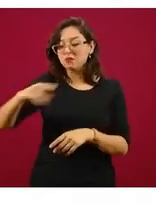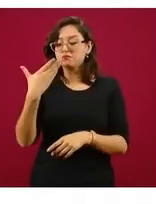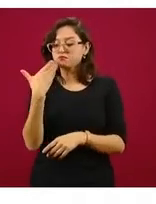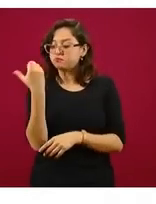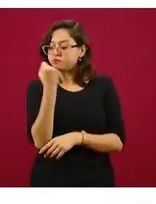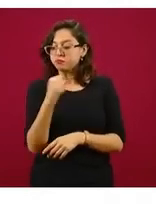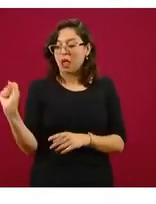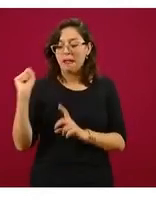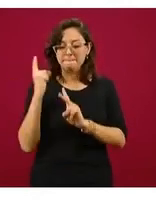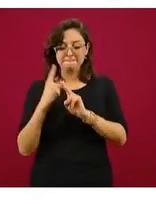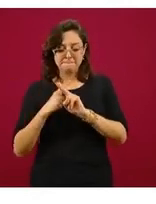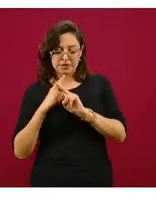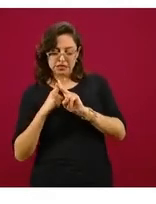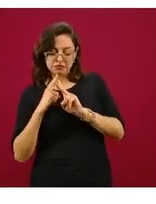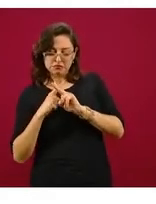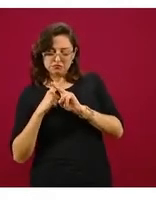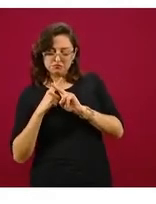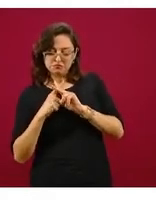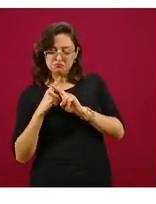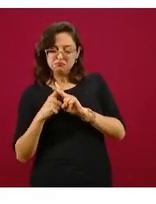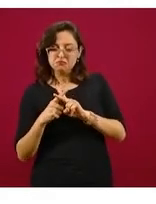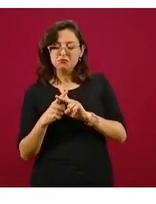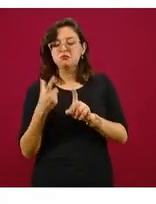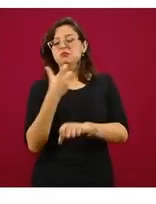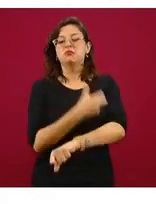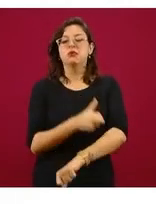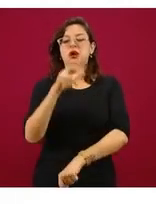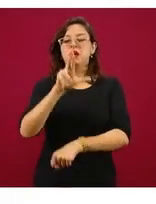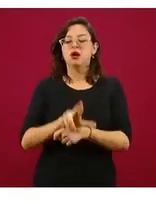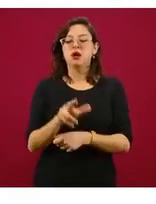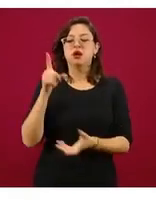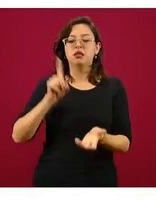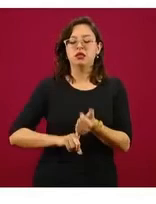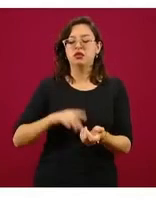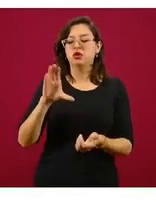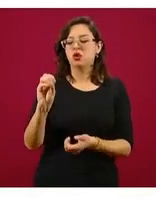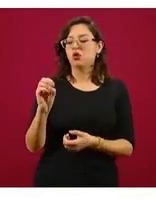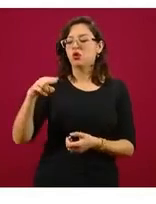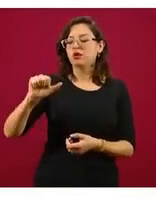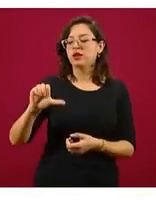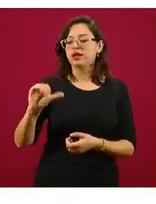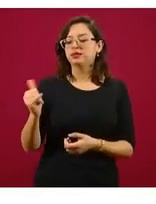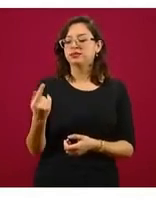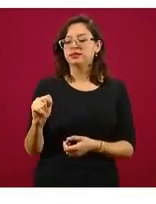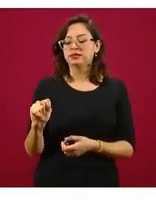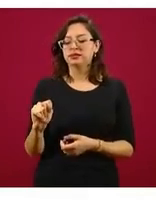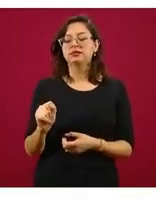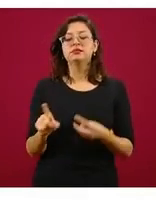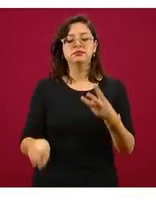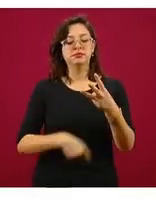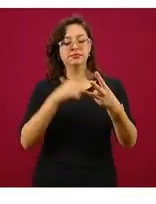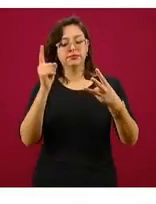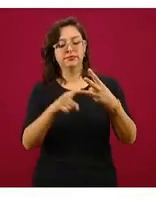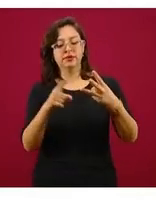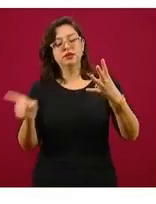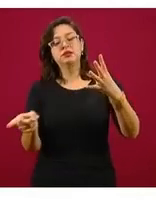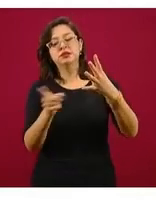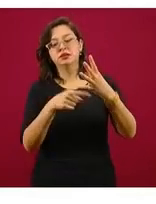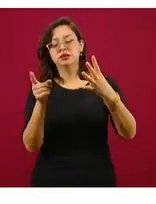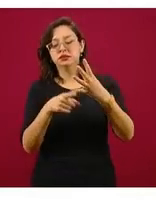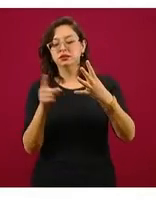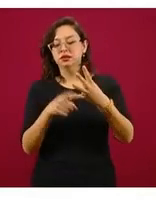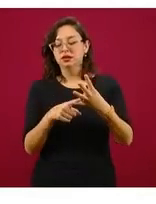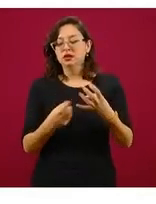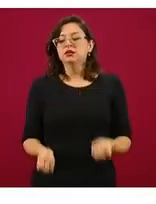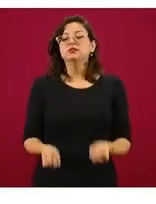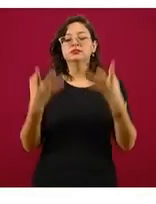en matemáticas que coordina el Conacyt y finalmente la positividad al virus